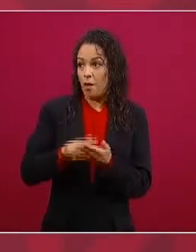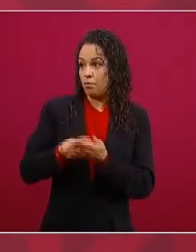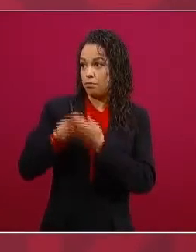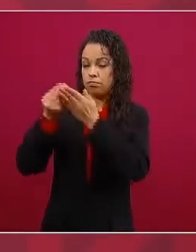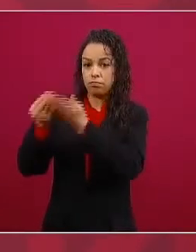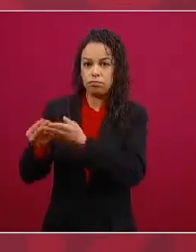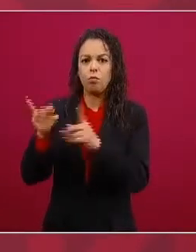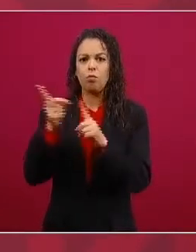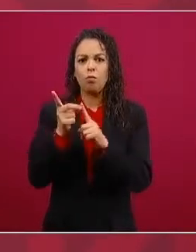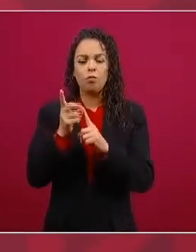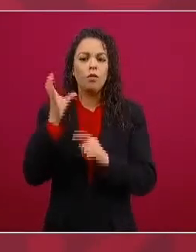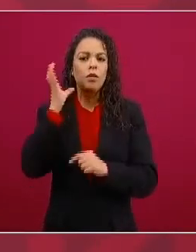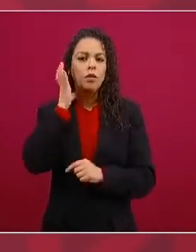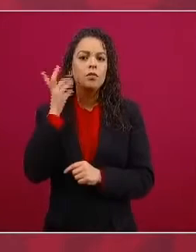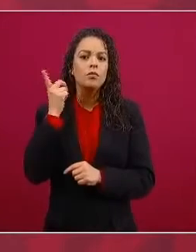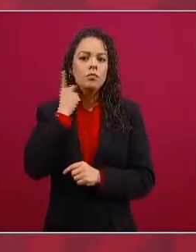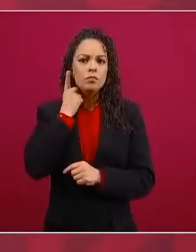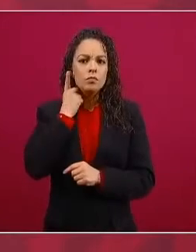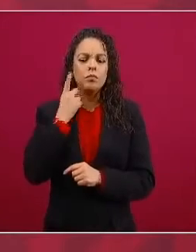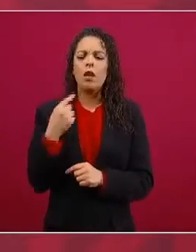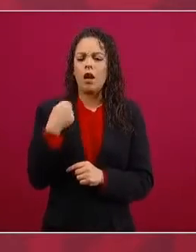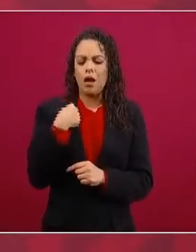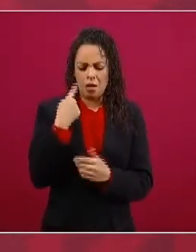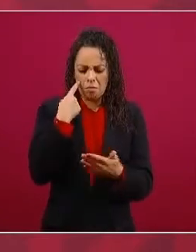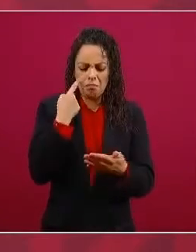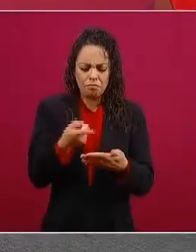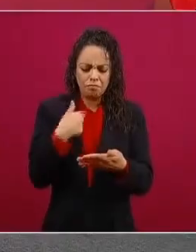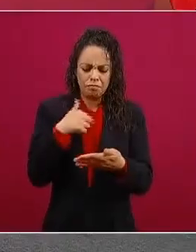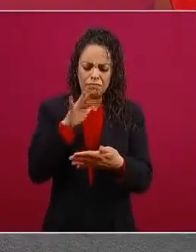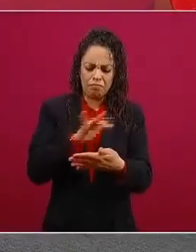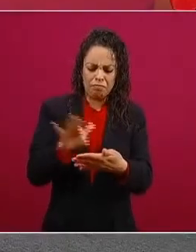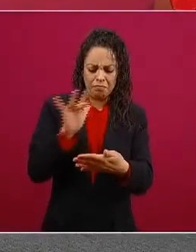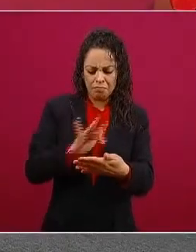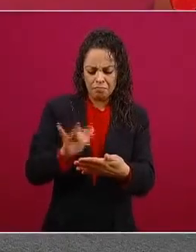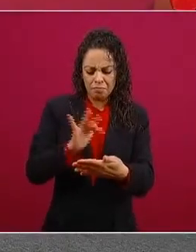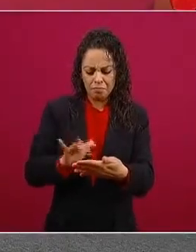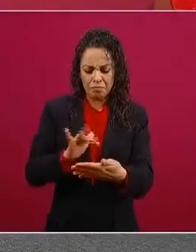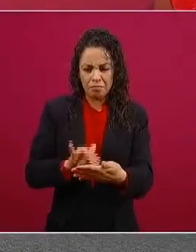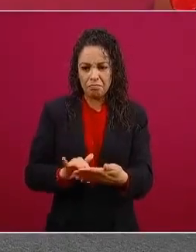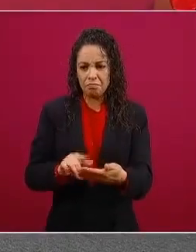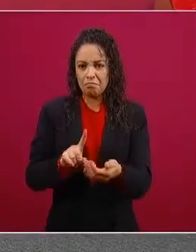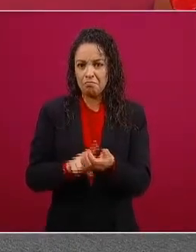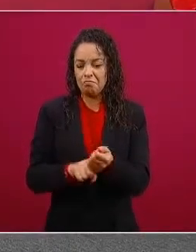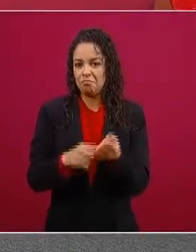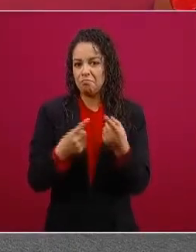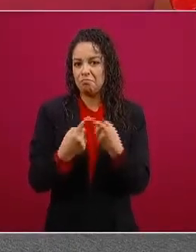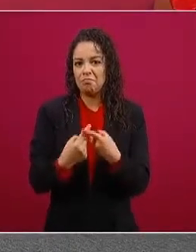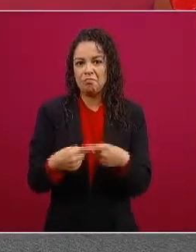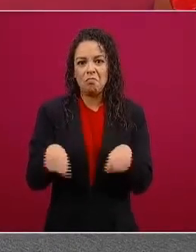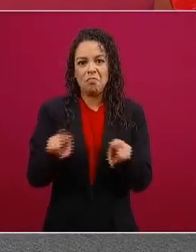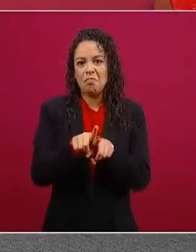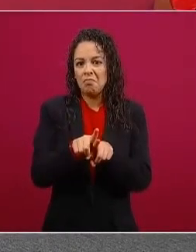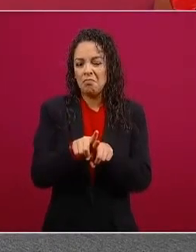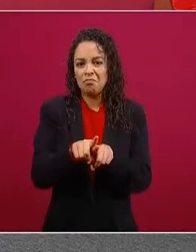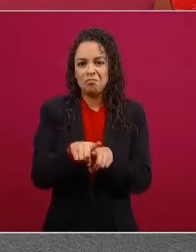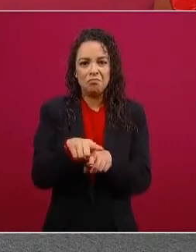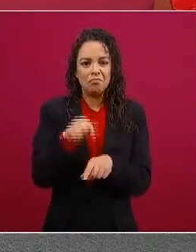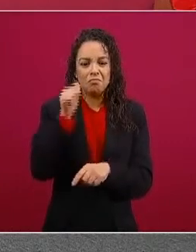y lo leí y era el mismo de siempre